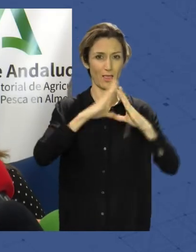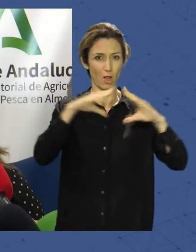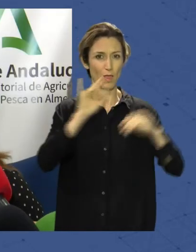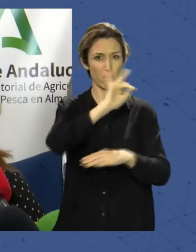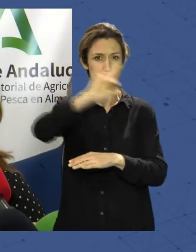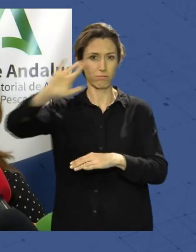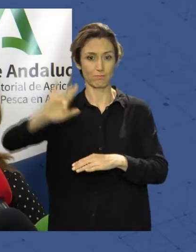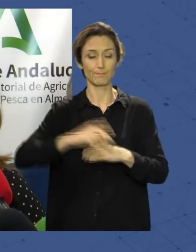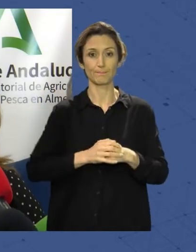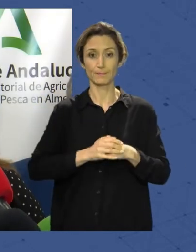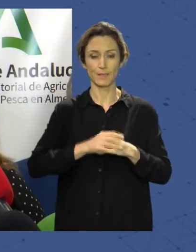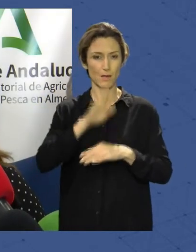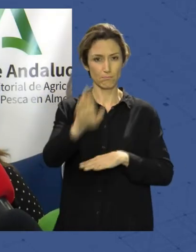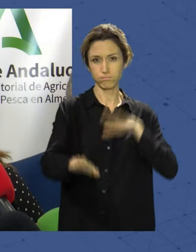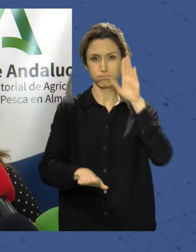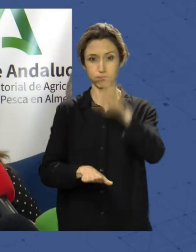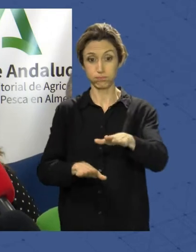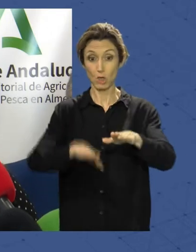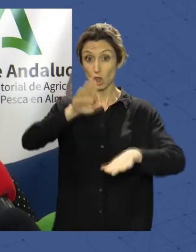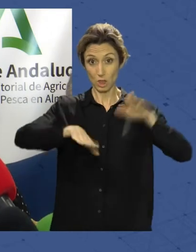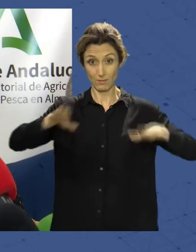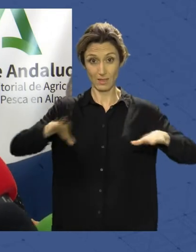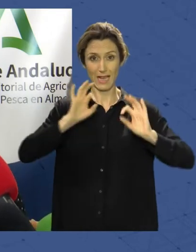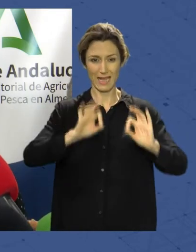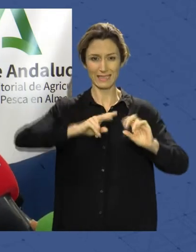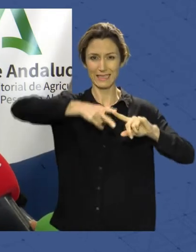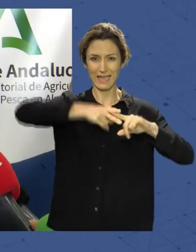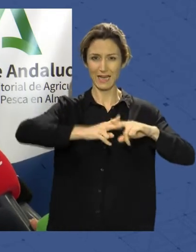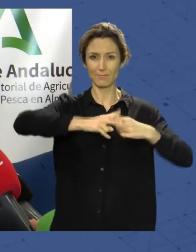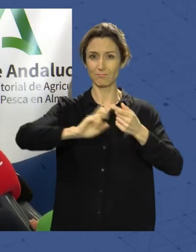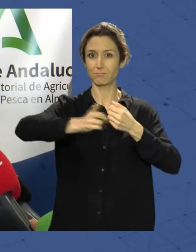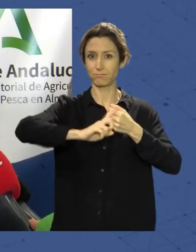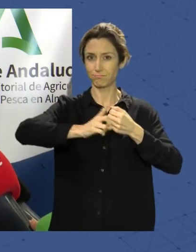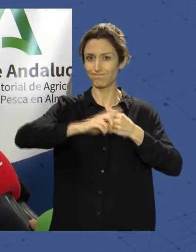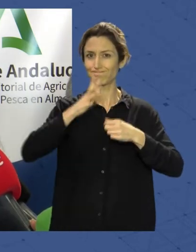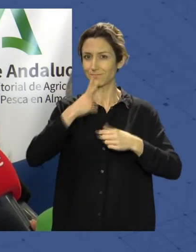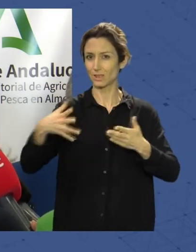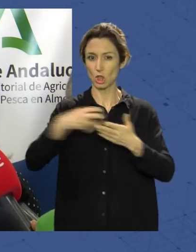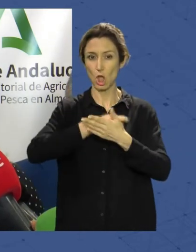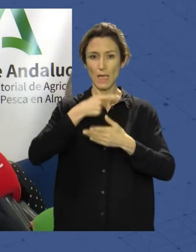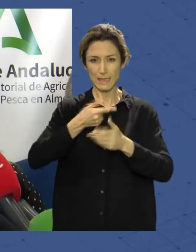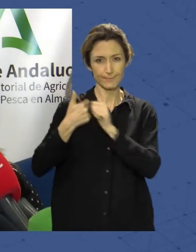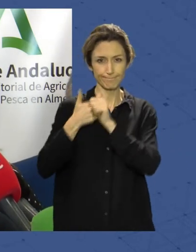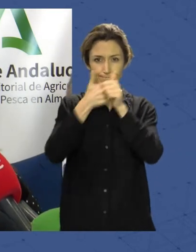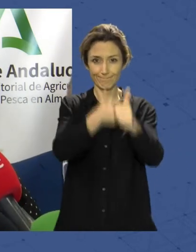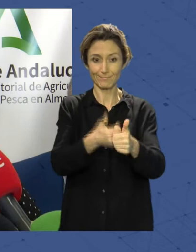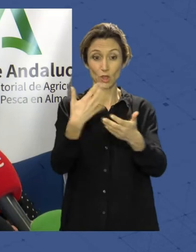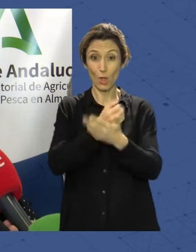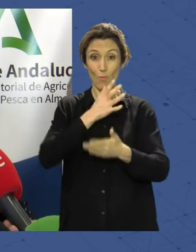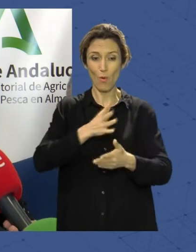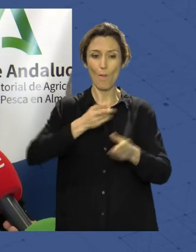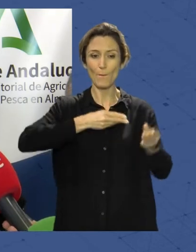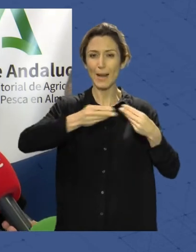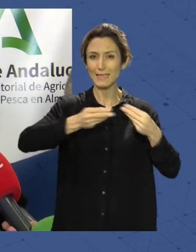gigante en la sostenibilidad, es una herramienta informática que va a llevar todo el rastro de este plástico que se genera en la